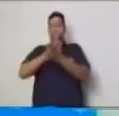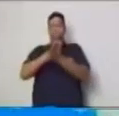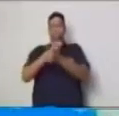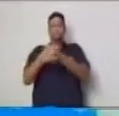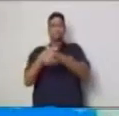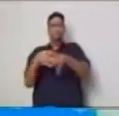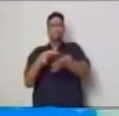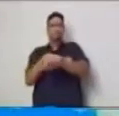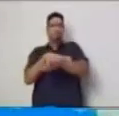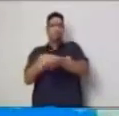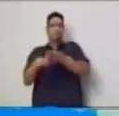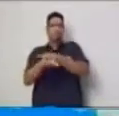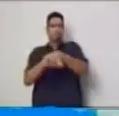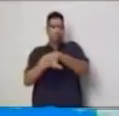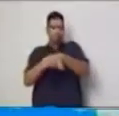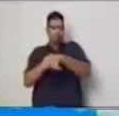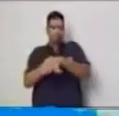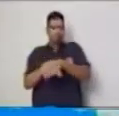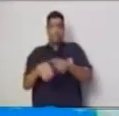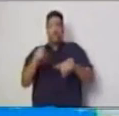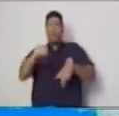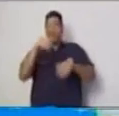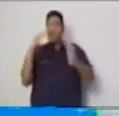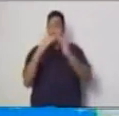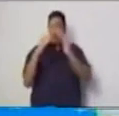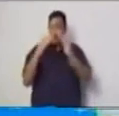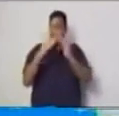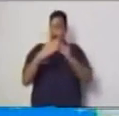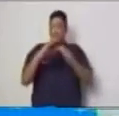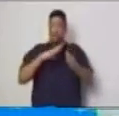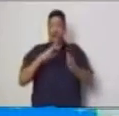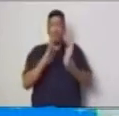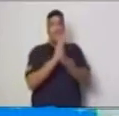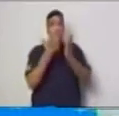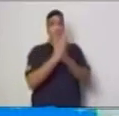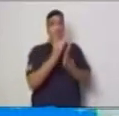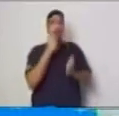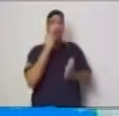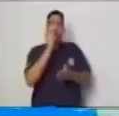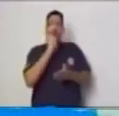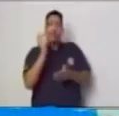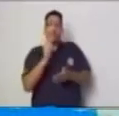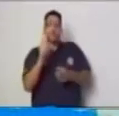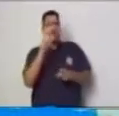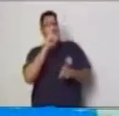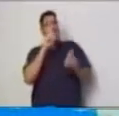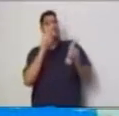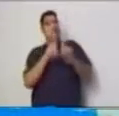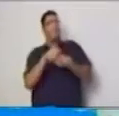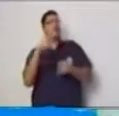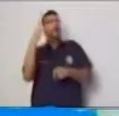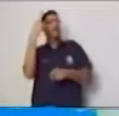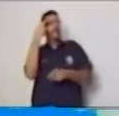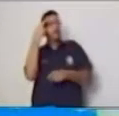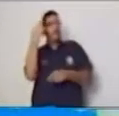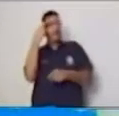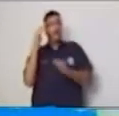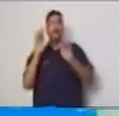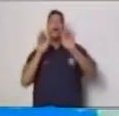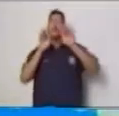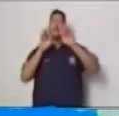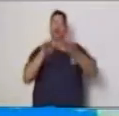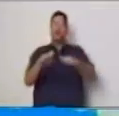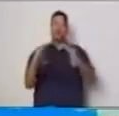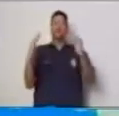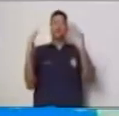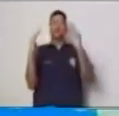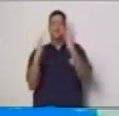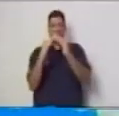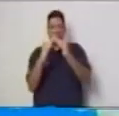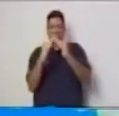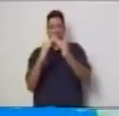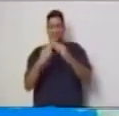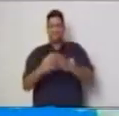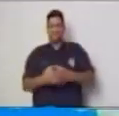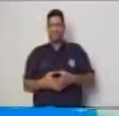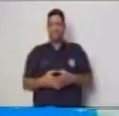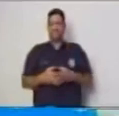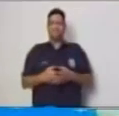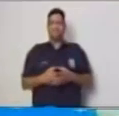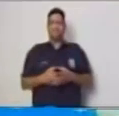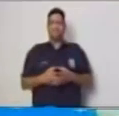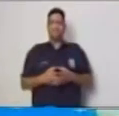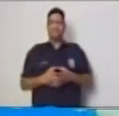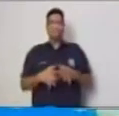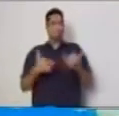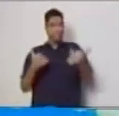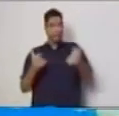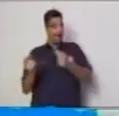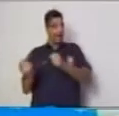lápiz, tu cuaderno y tus materiales y por supuesto, recordarte, quédate en casa. ¿Ya